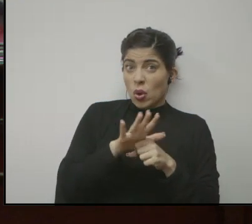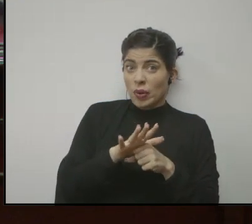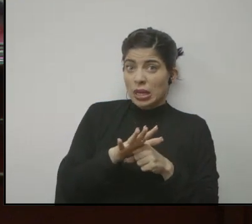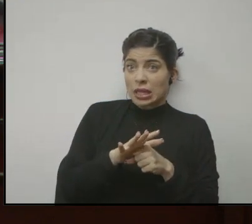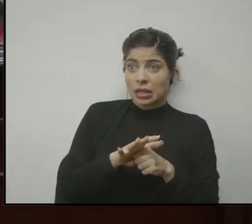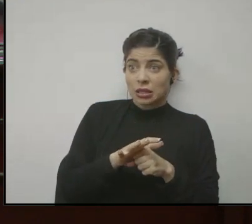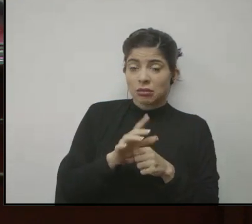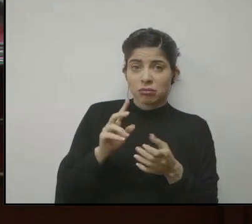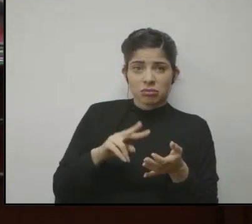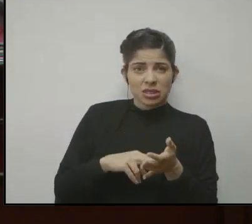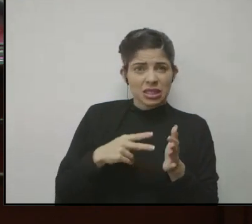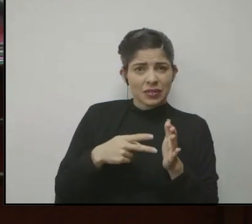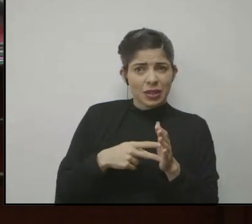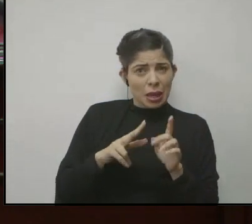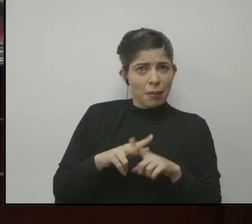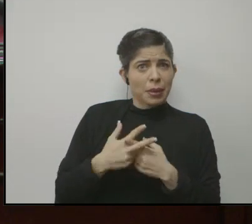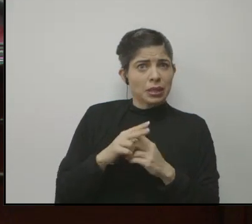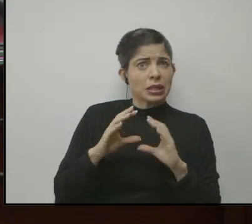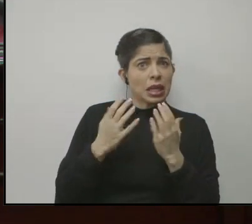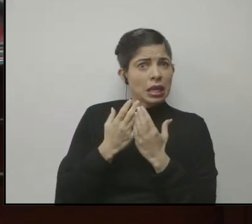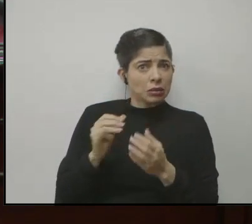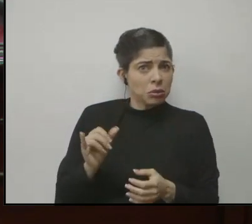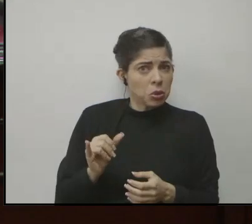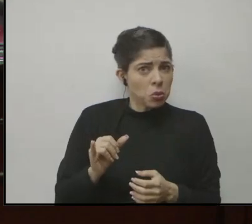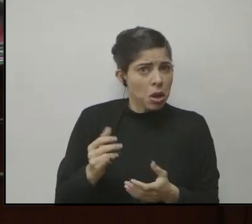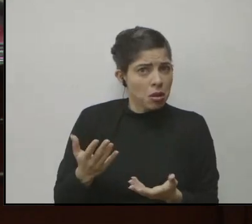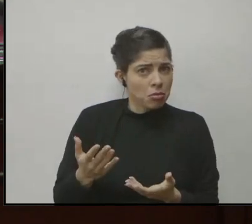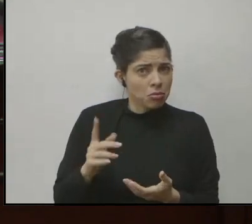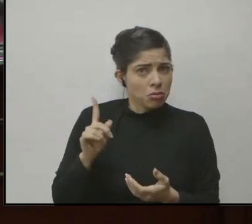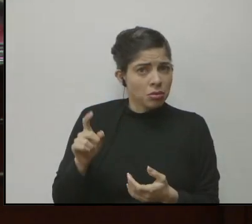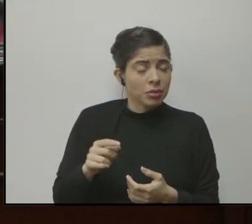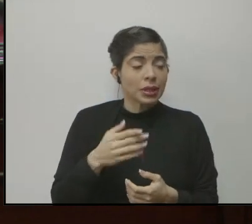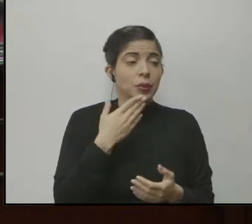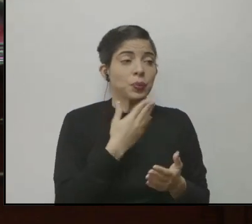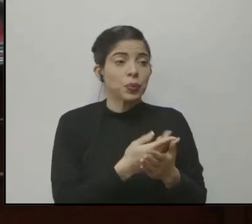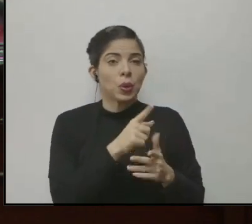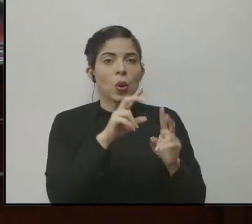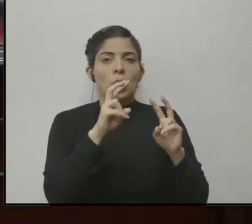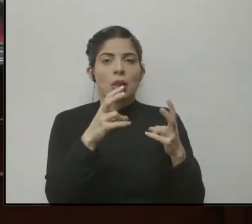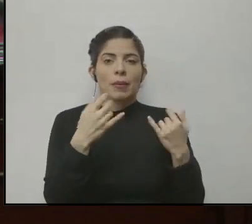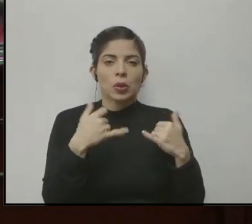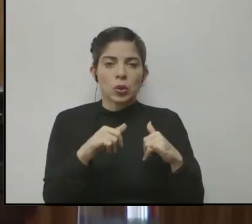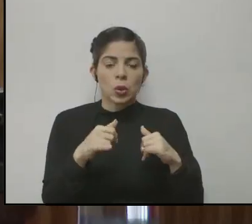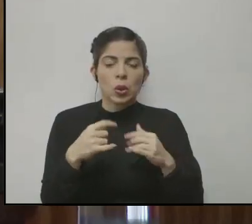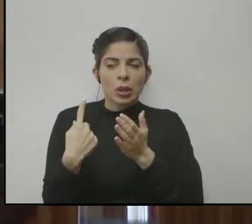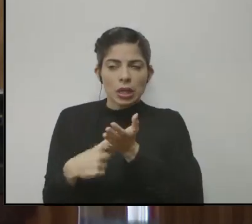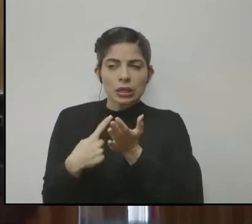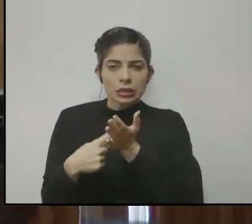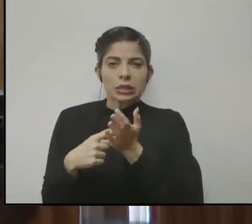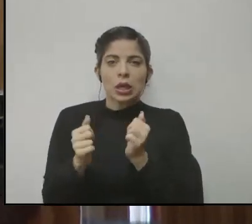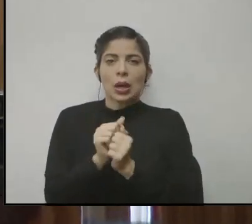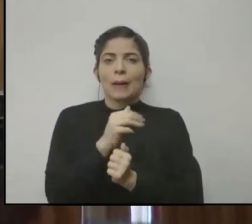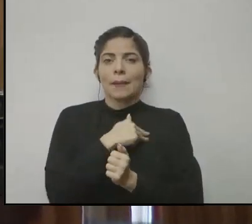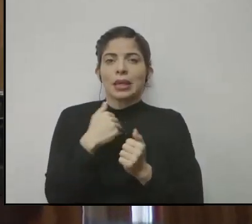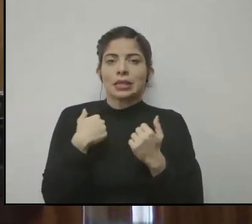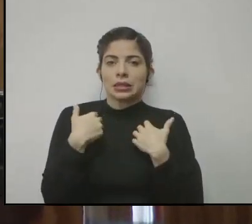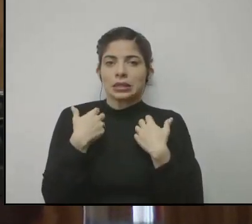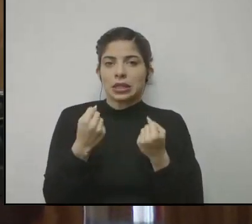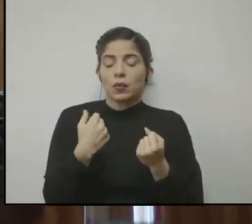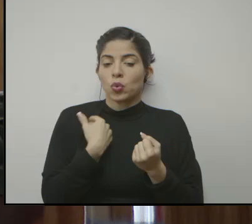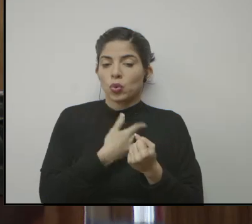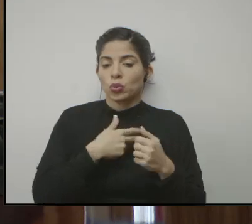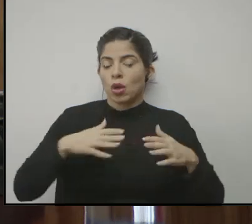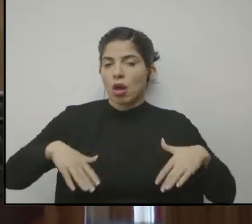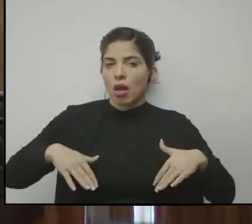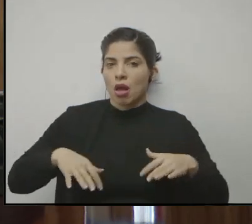igual darán inicio al curso lectivo? Bueno, eso es un tema que hemos venido valorando con el Ministerio de Salud. Nosotros no hemos tomado